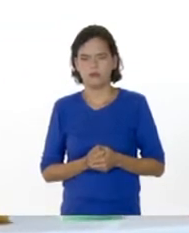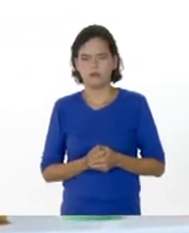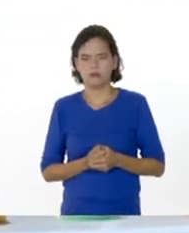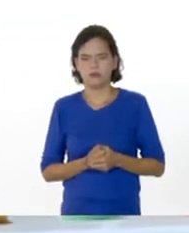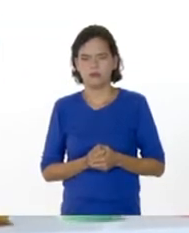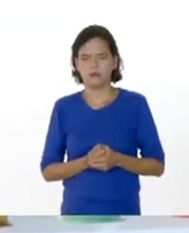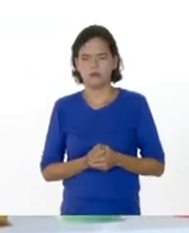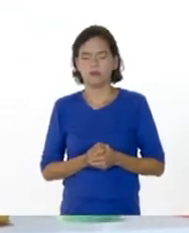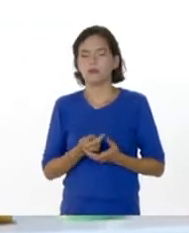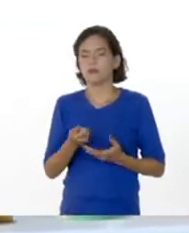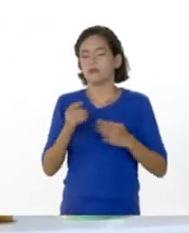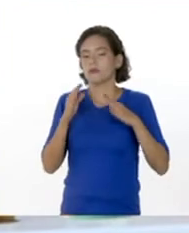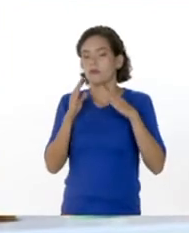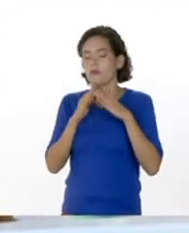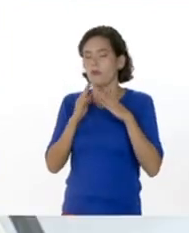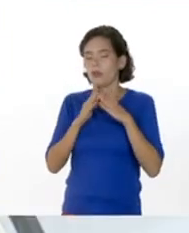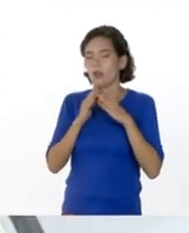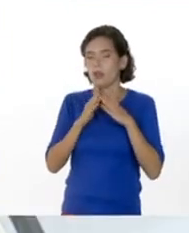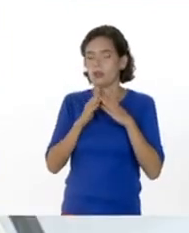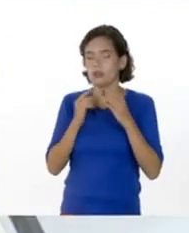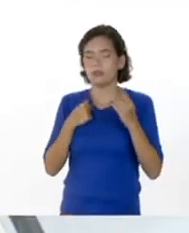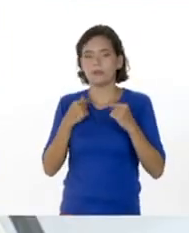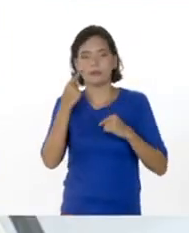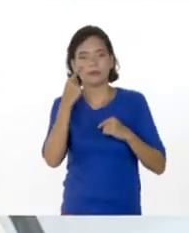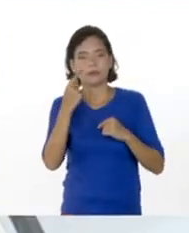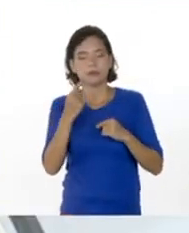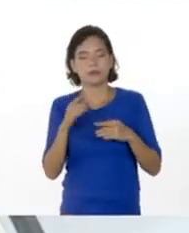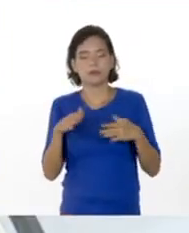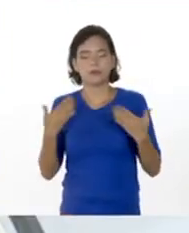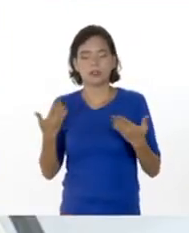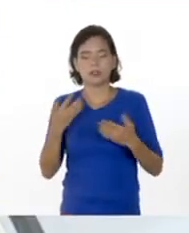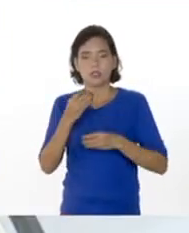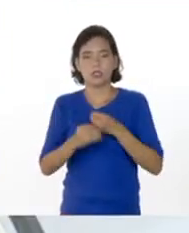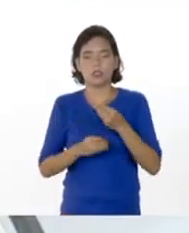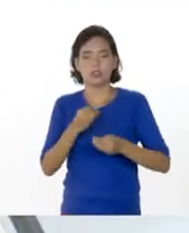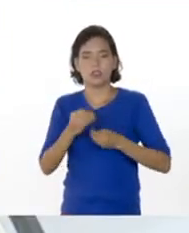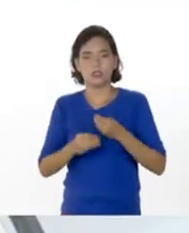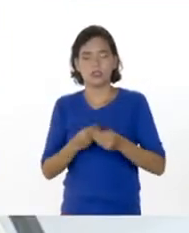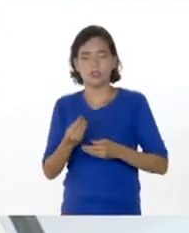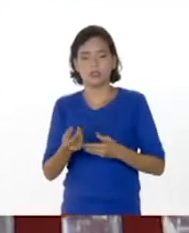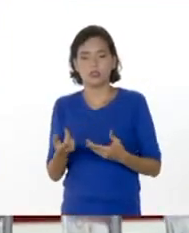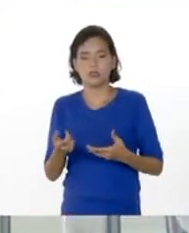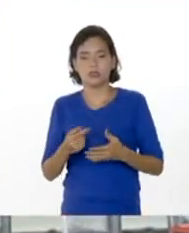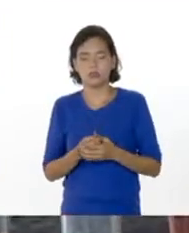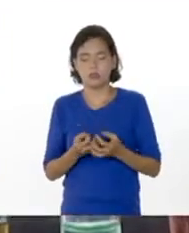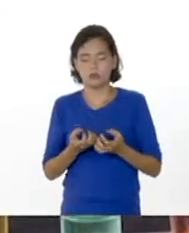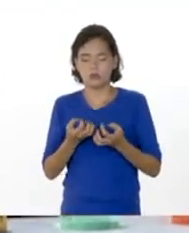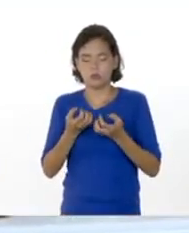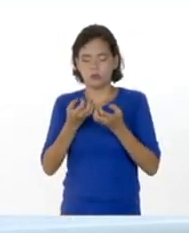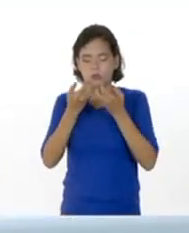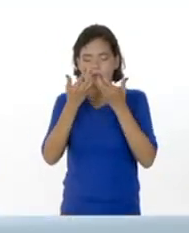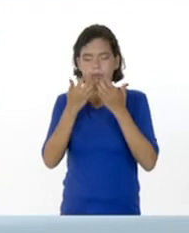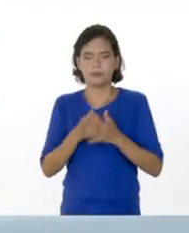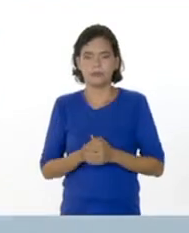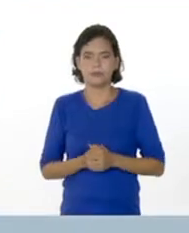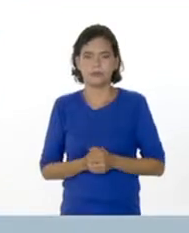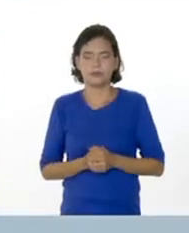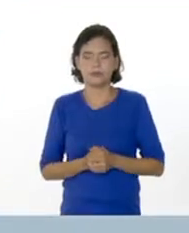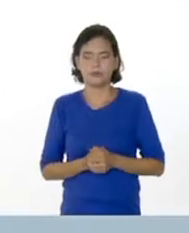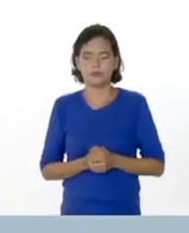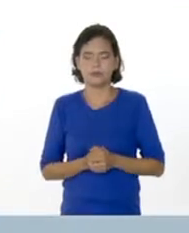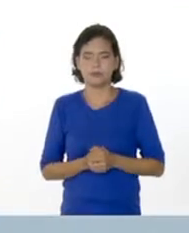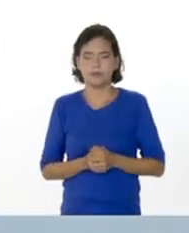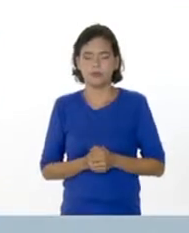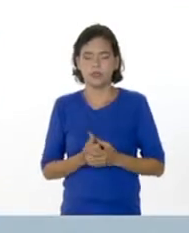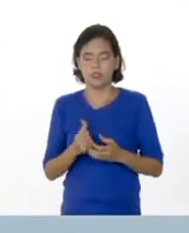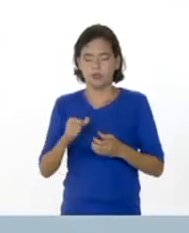Bien, en casa observaron que se hizo, o se pueden observar, algunas burbujas, y mientras